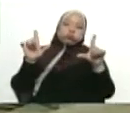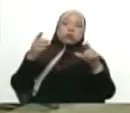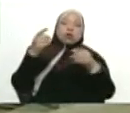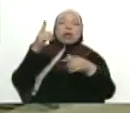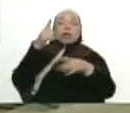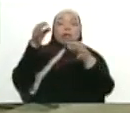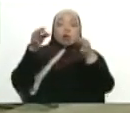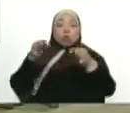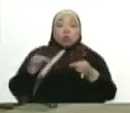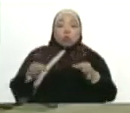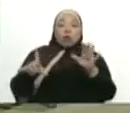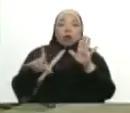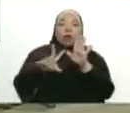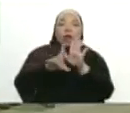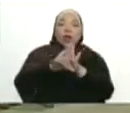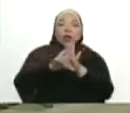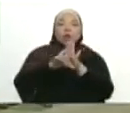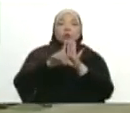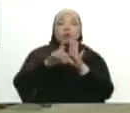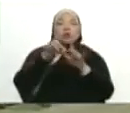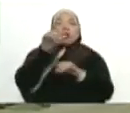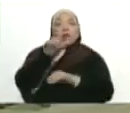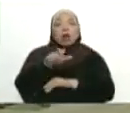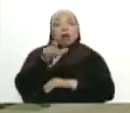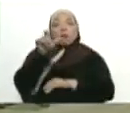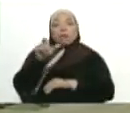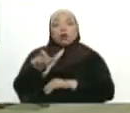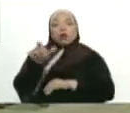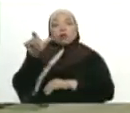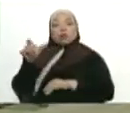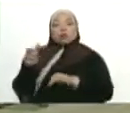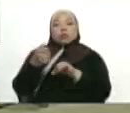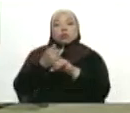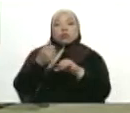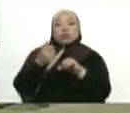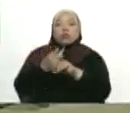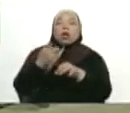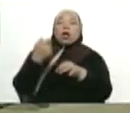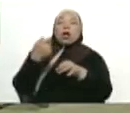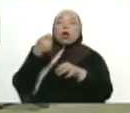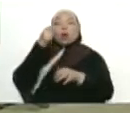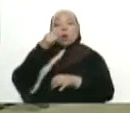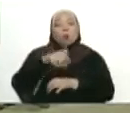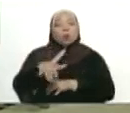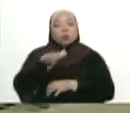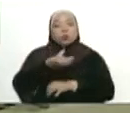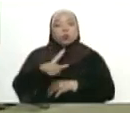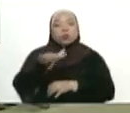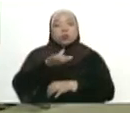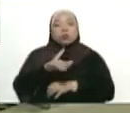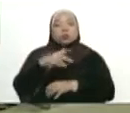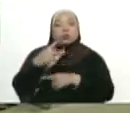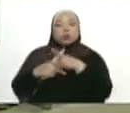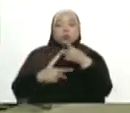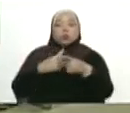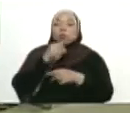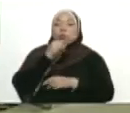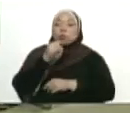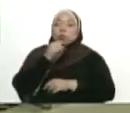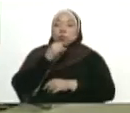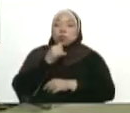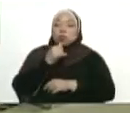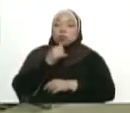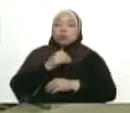Oficial respectiva. Los ciudadanos que estén interesados en postularse, los requisitos de ley básicamente,